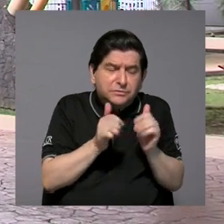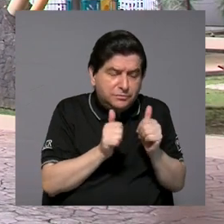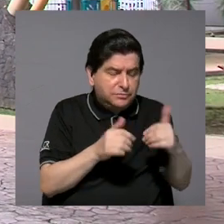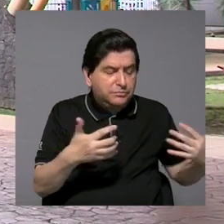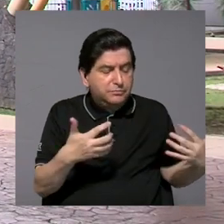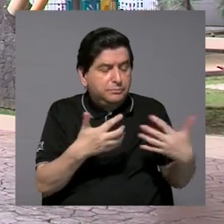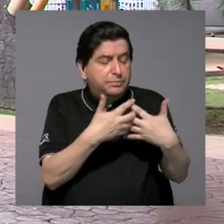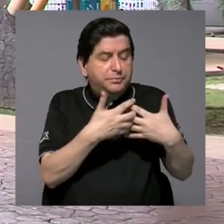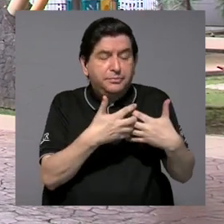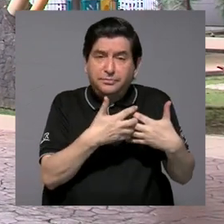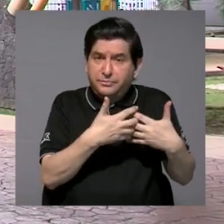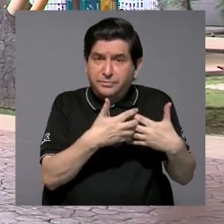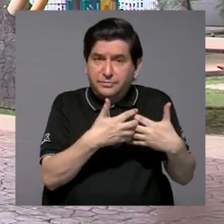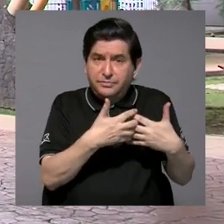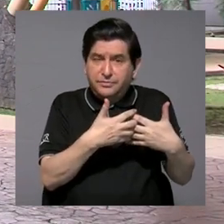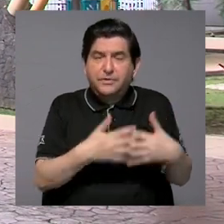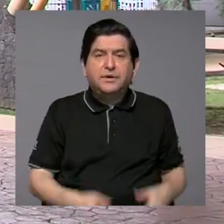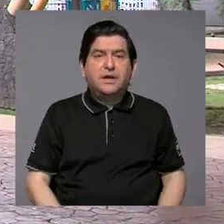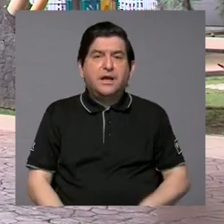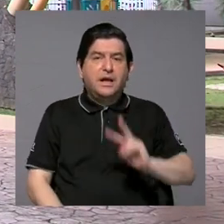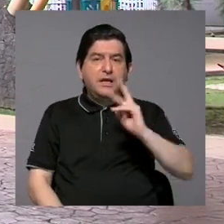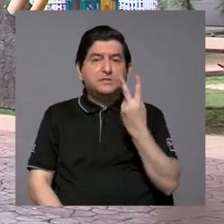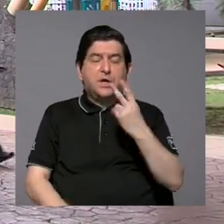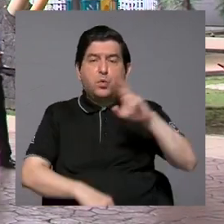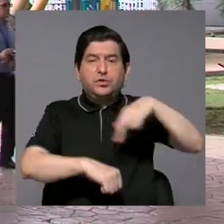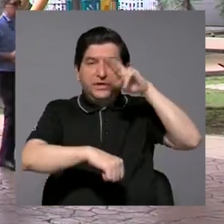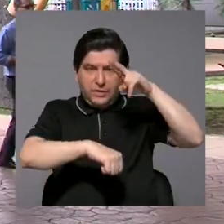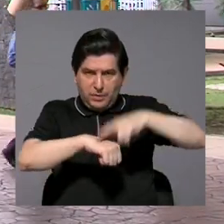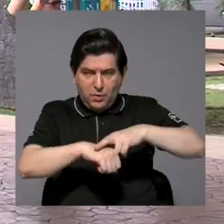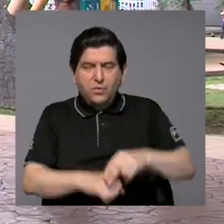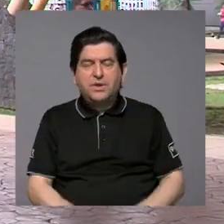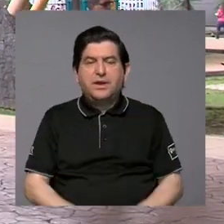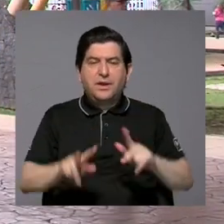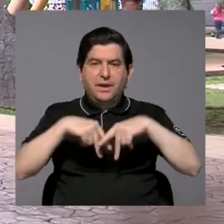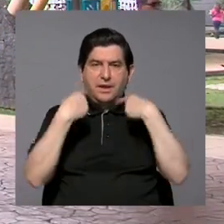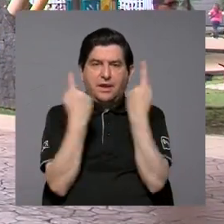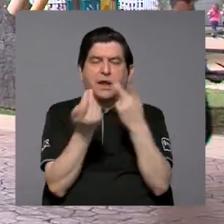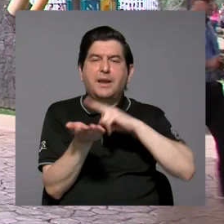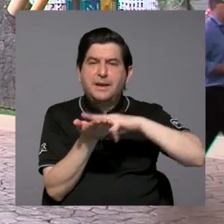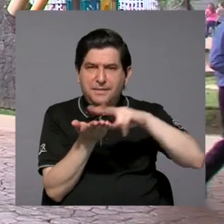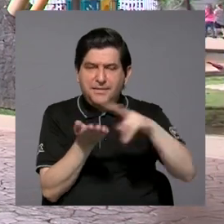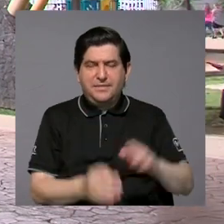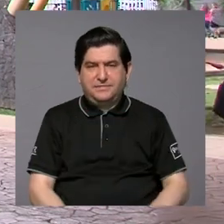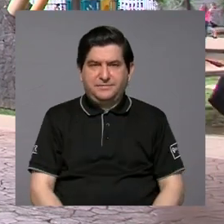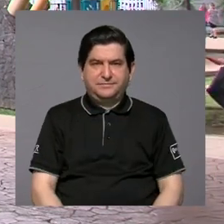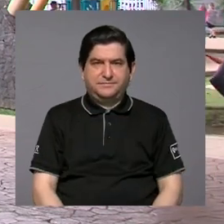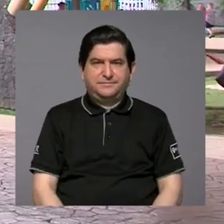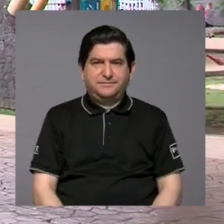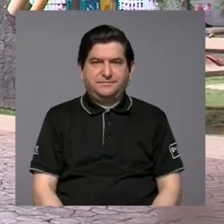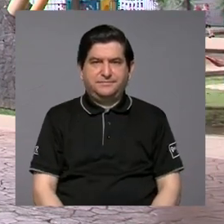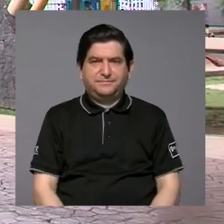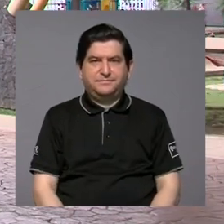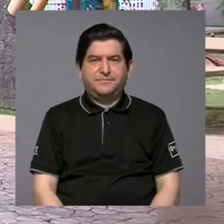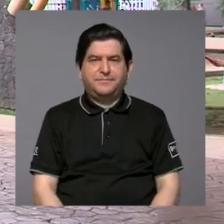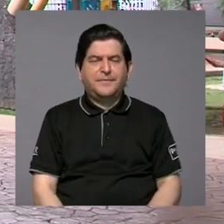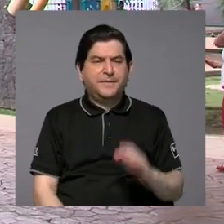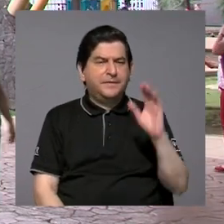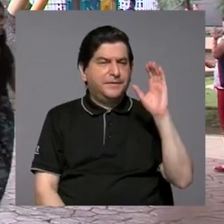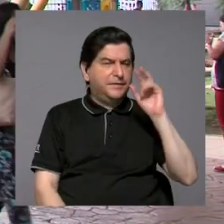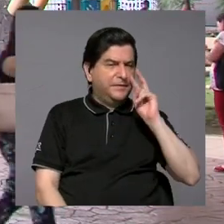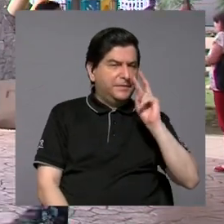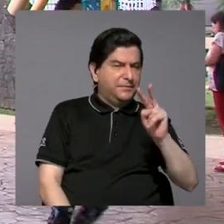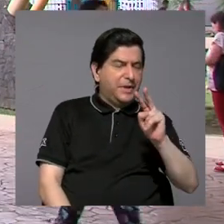complementar con la Segunda República, el Partido de Liberación. Entonces, vemos que